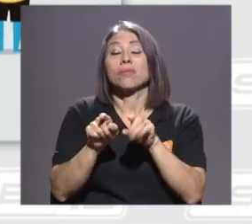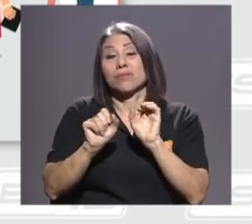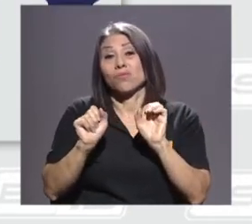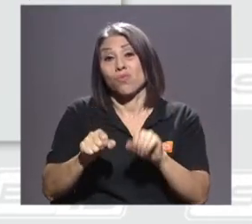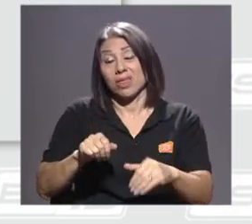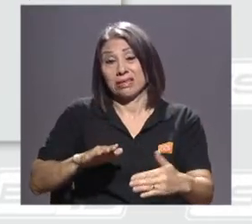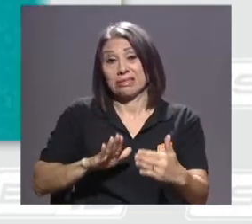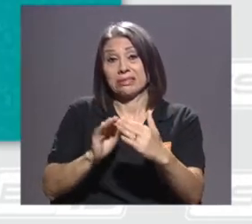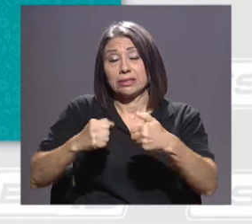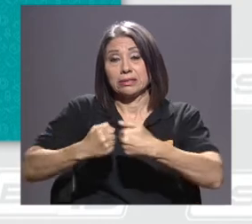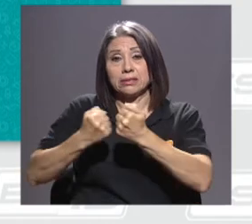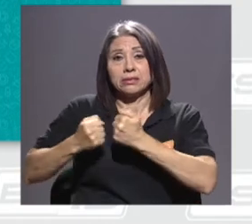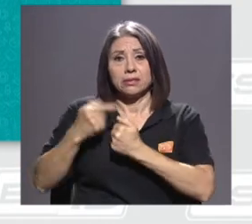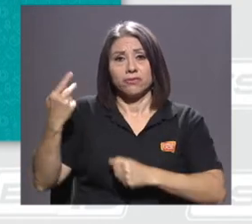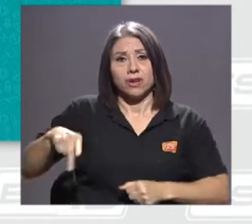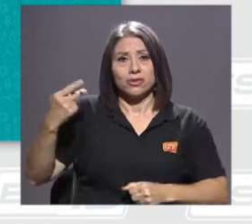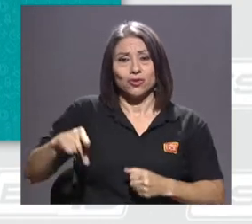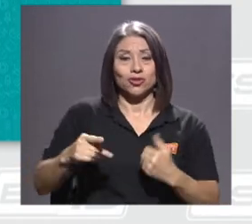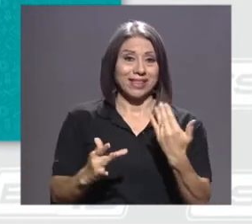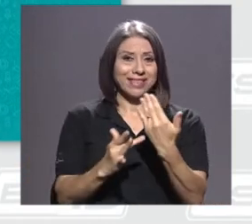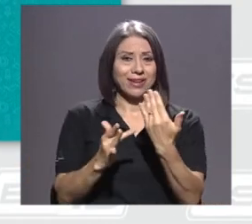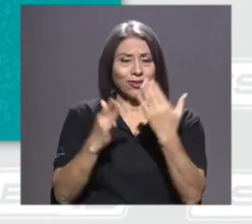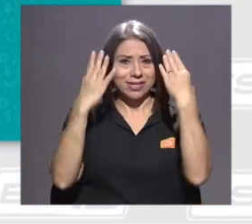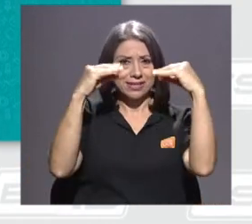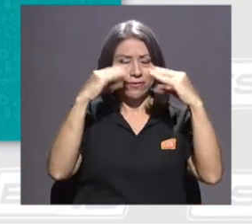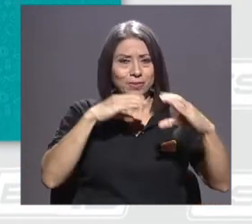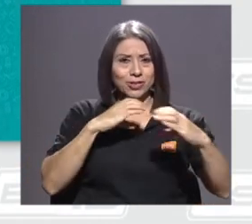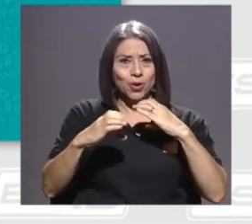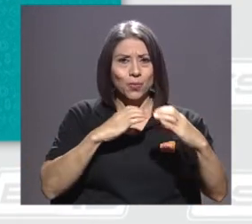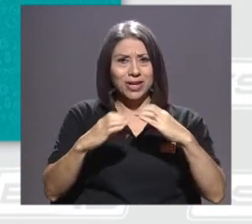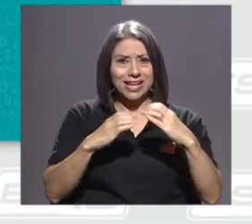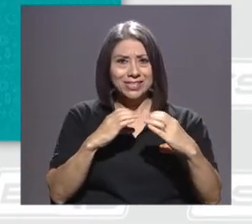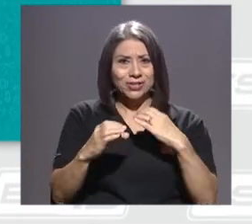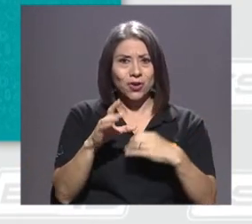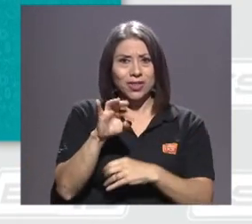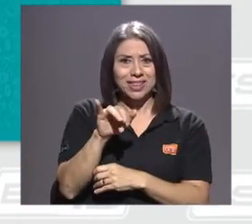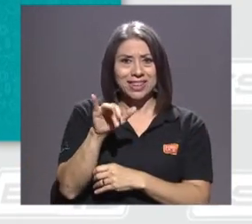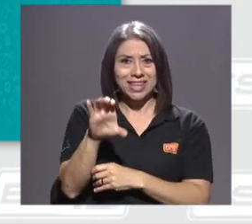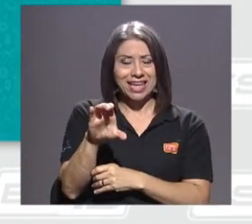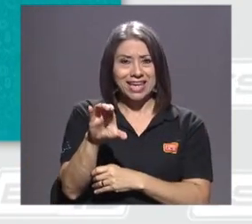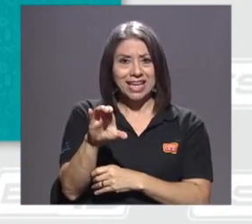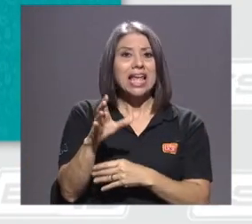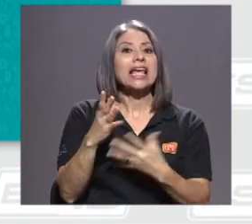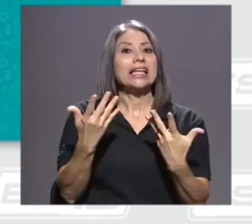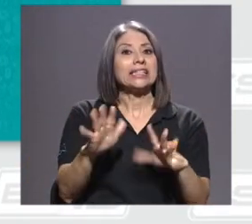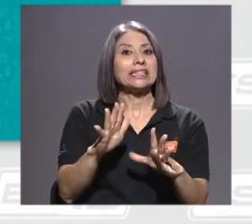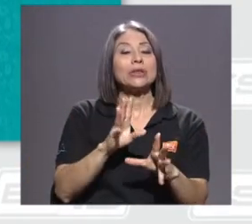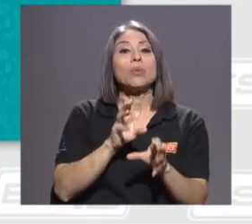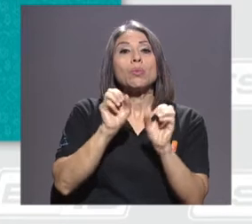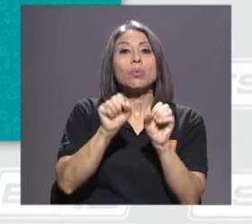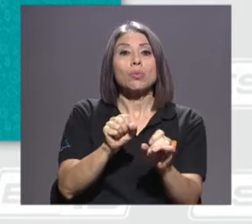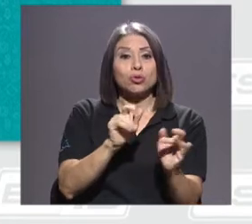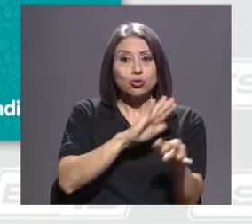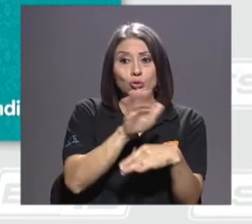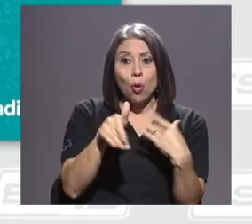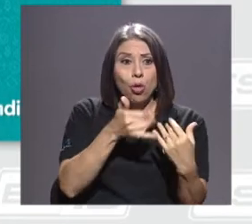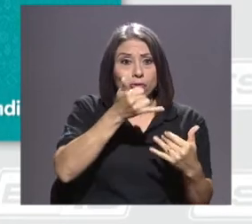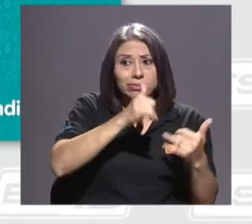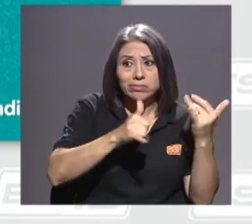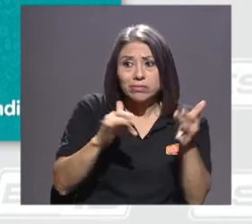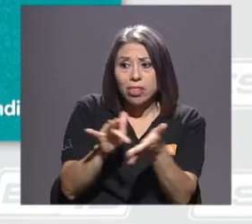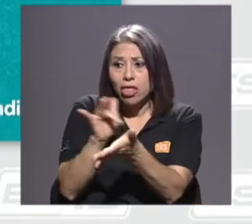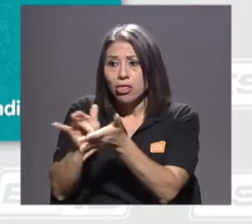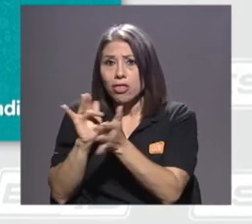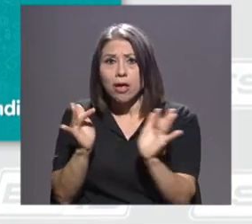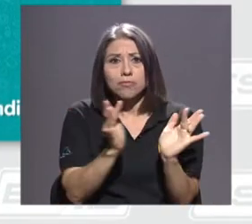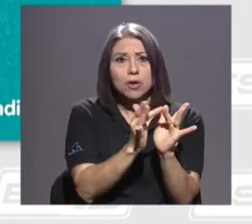desafíos. Las tecnologías de información y comunicación, TIC, incluyen a todos los dispositivos interconectados por medio